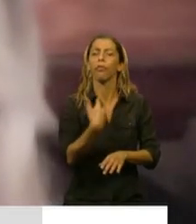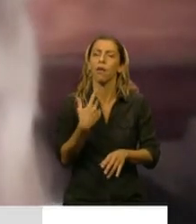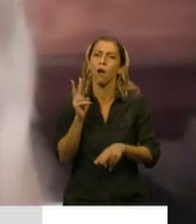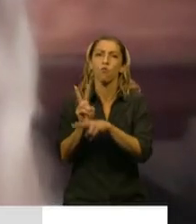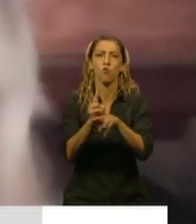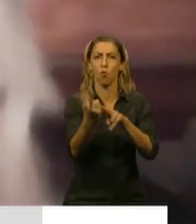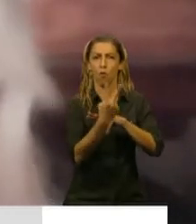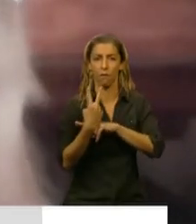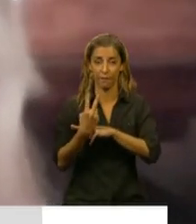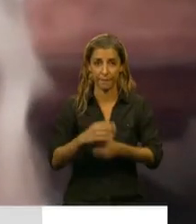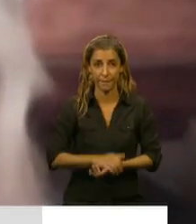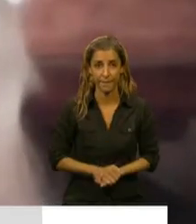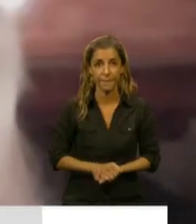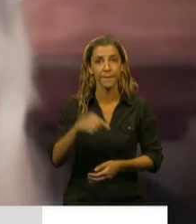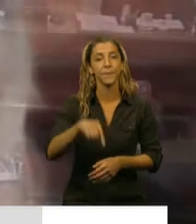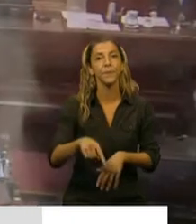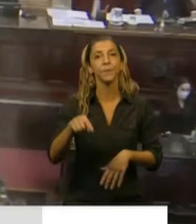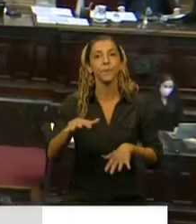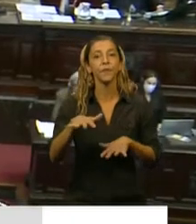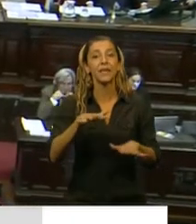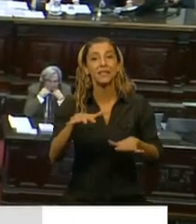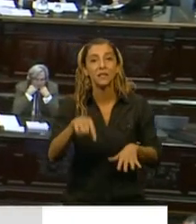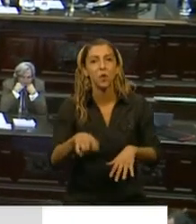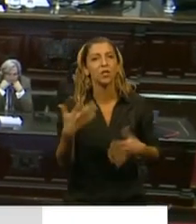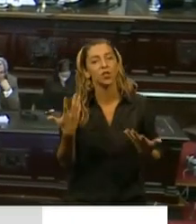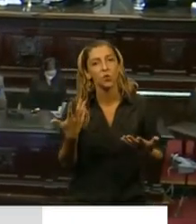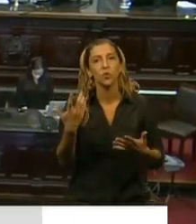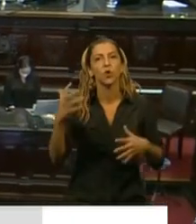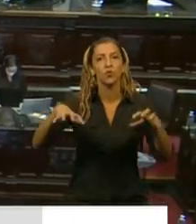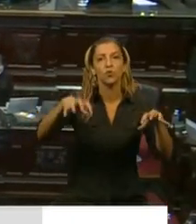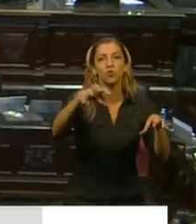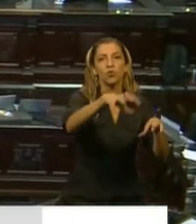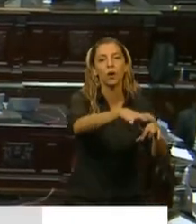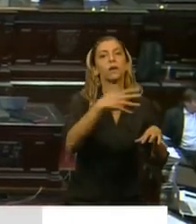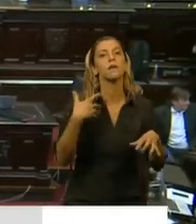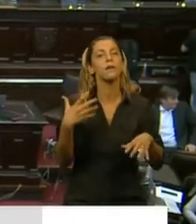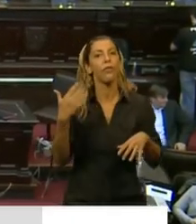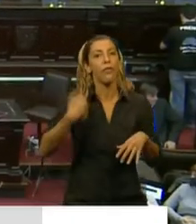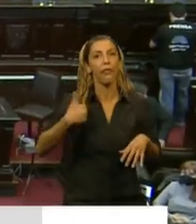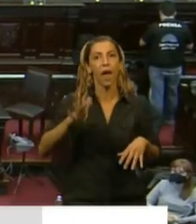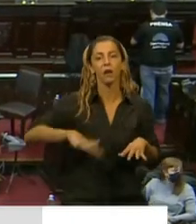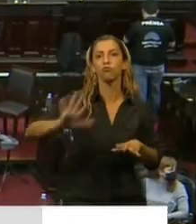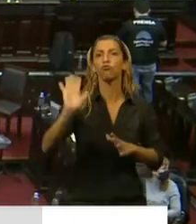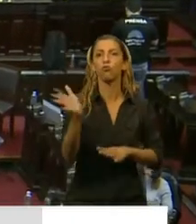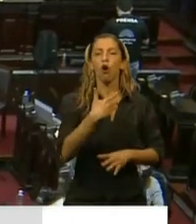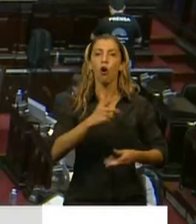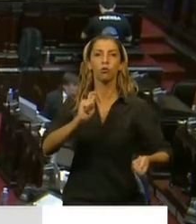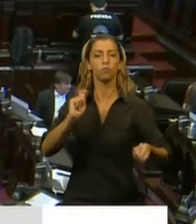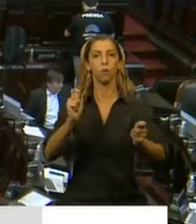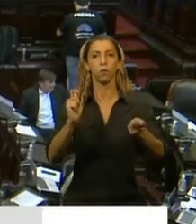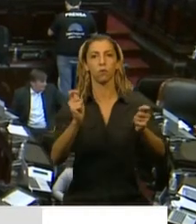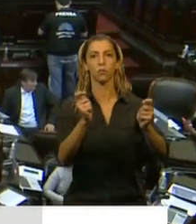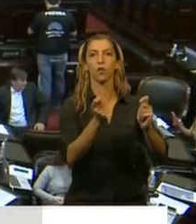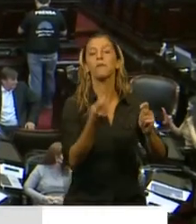tiempo las instituciones de la República han seguido funcionando, adaptando las formas a las nuevas circunstancias.